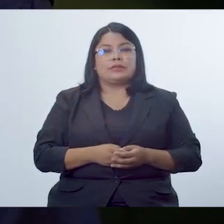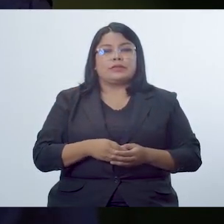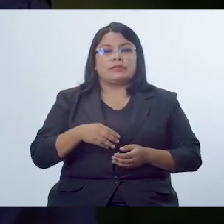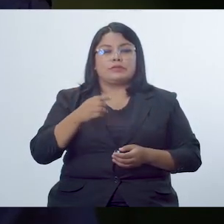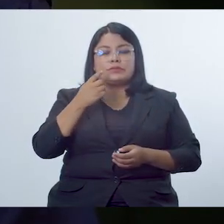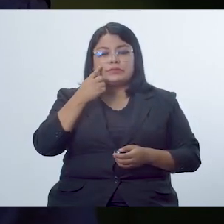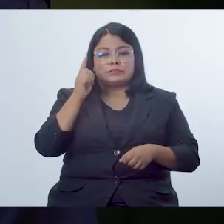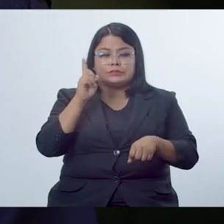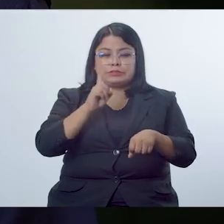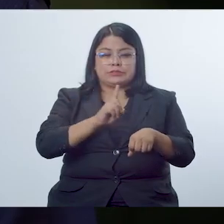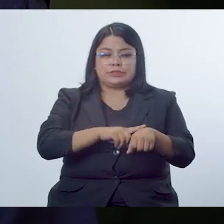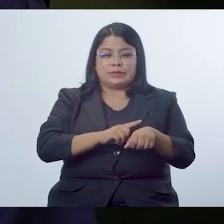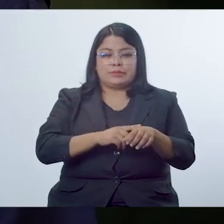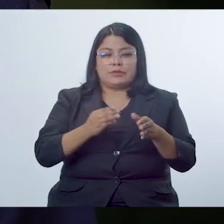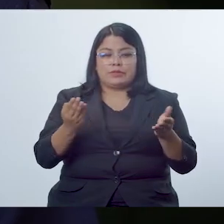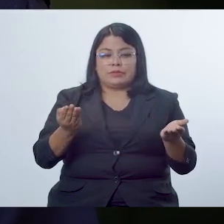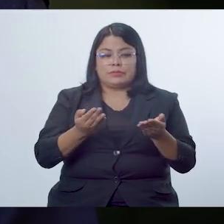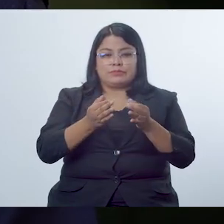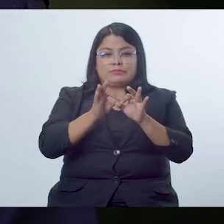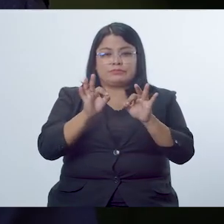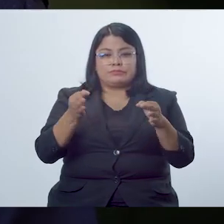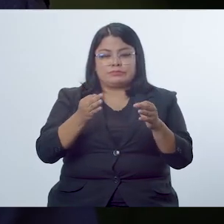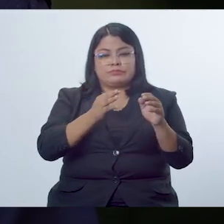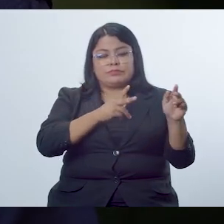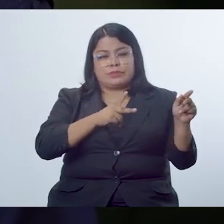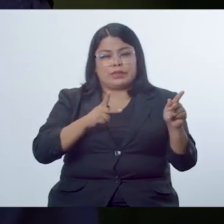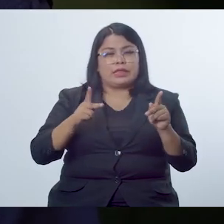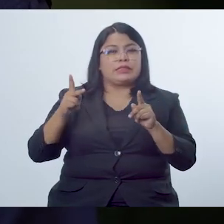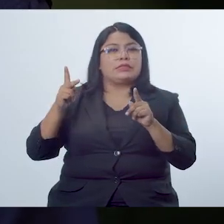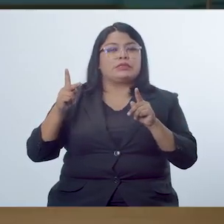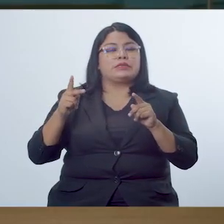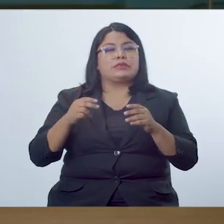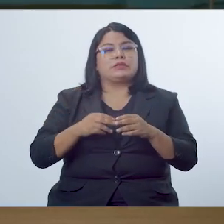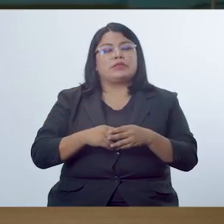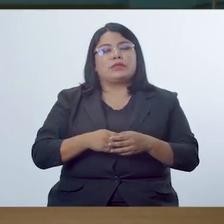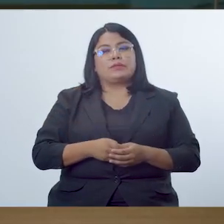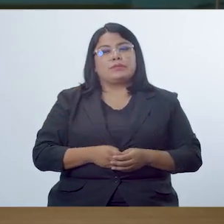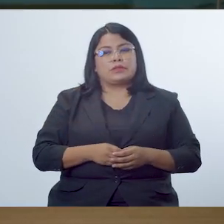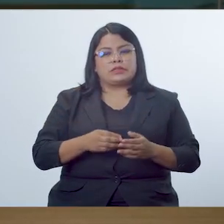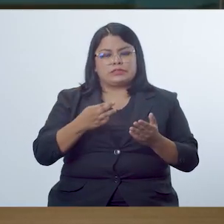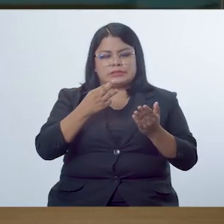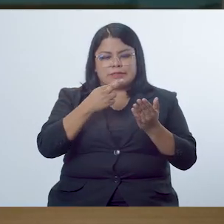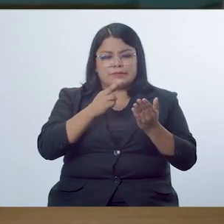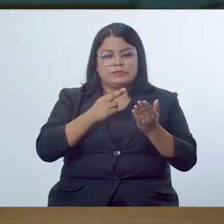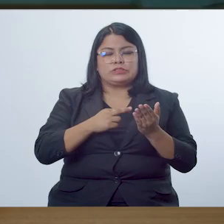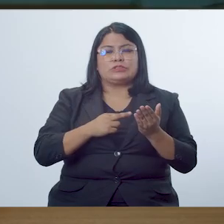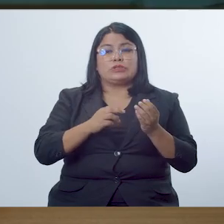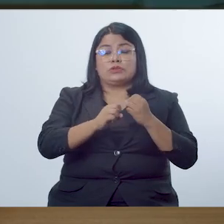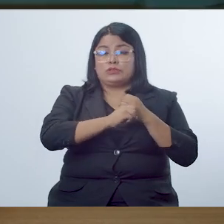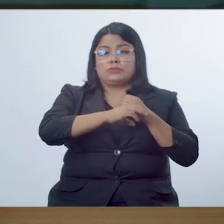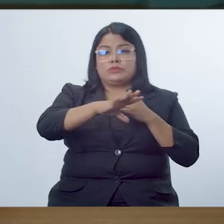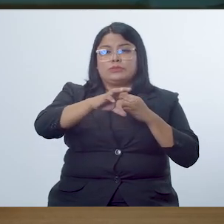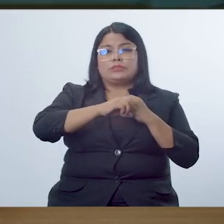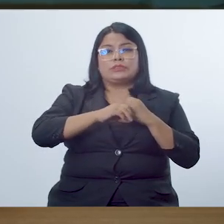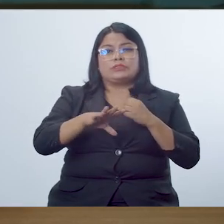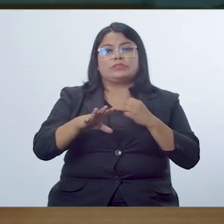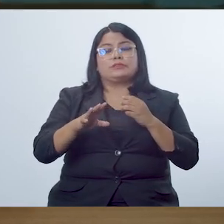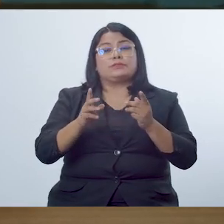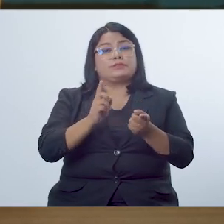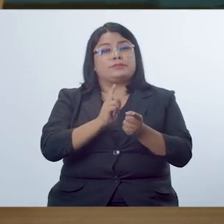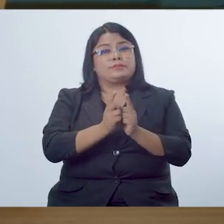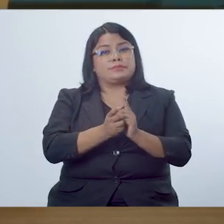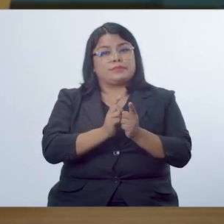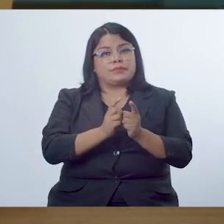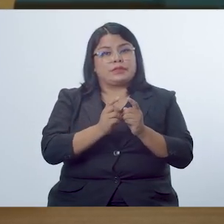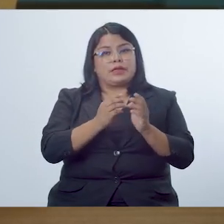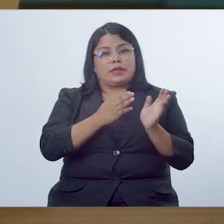va a transitar por esos momentos de producción textual de planificación textualización revisión y publicación